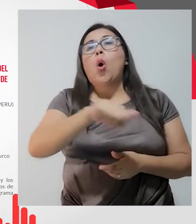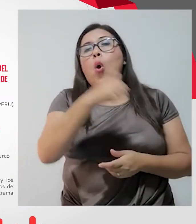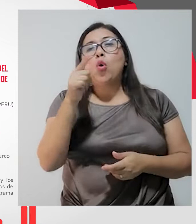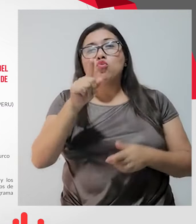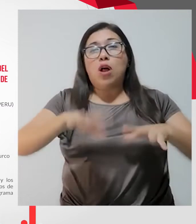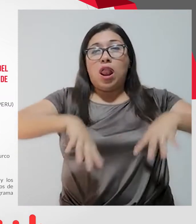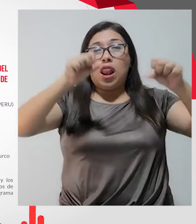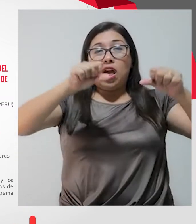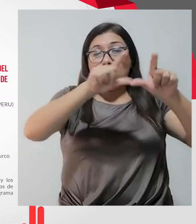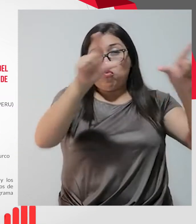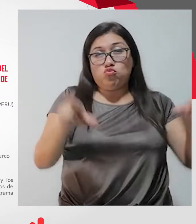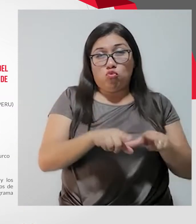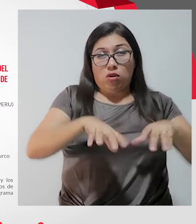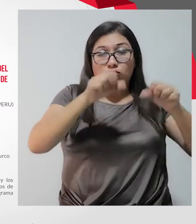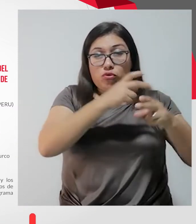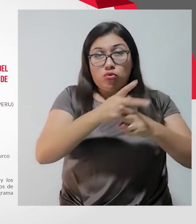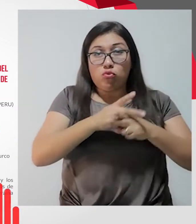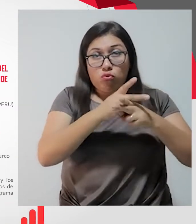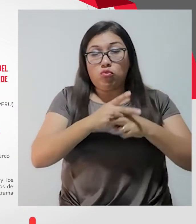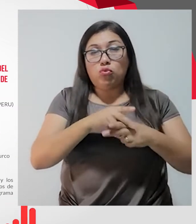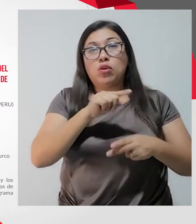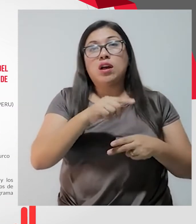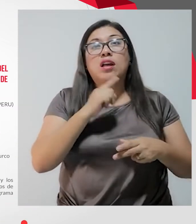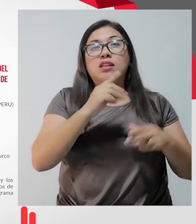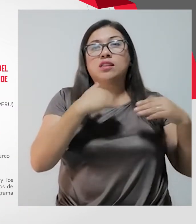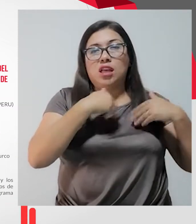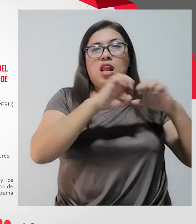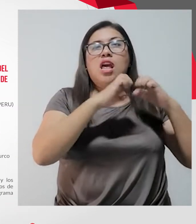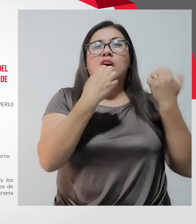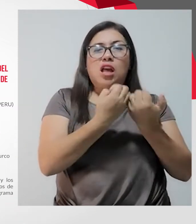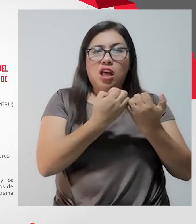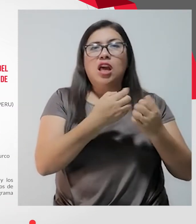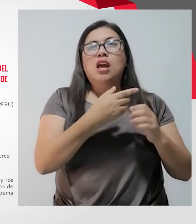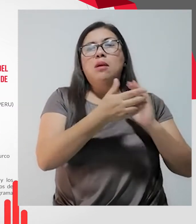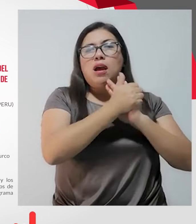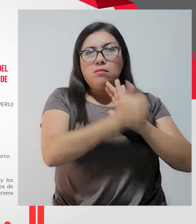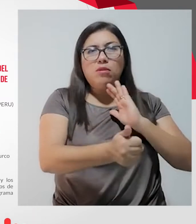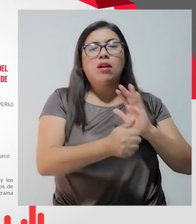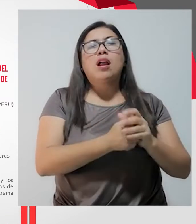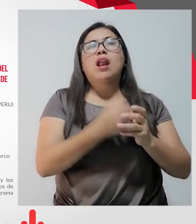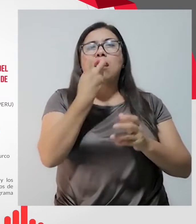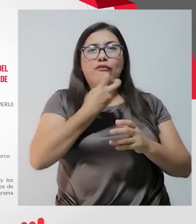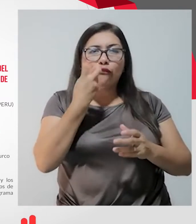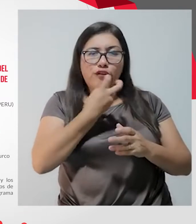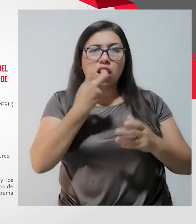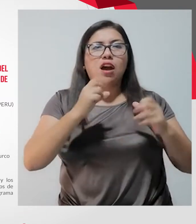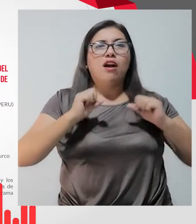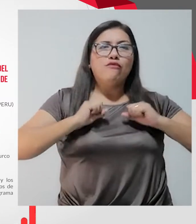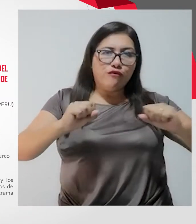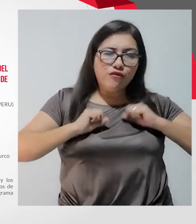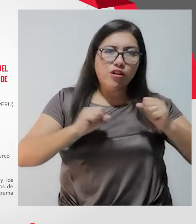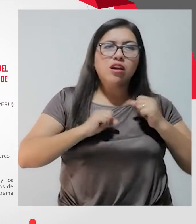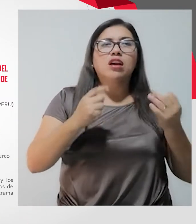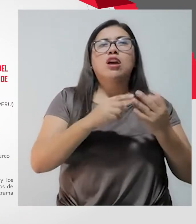conocen, pero con un equipo especializado de técnicos, profesionales, terapistas de lenguaje, terapistas físicos,